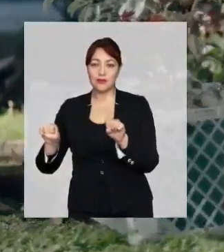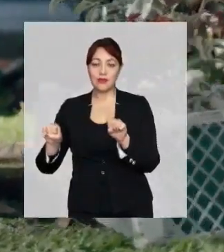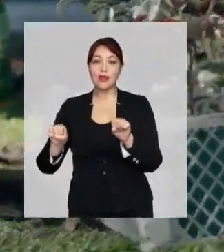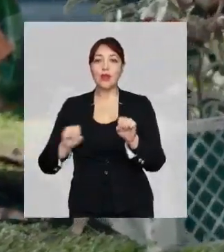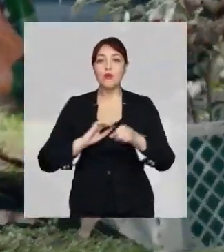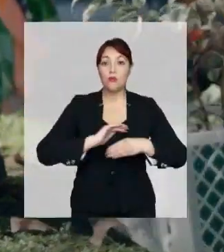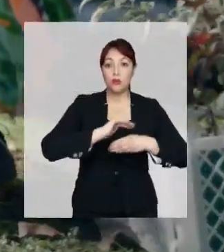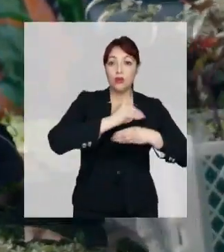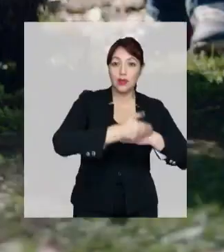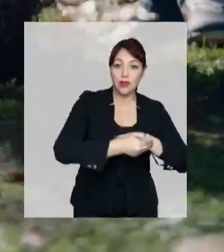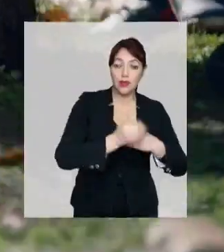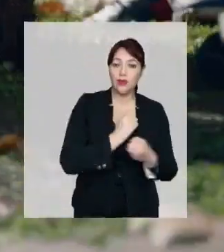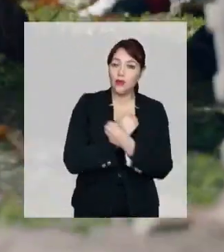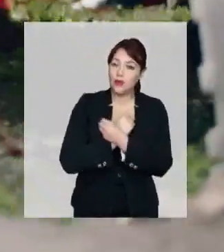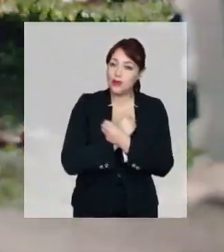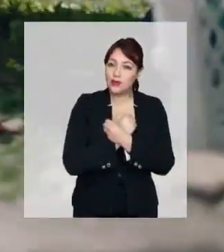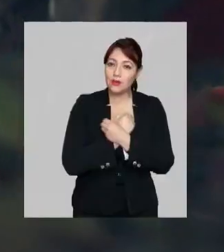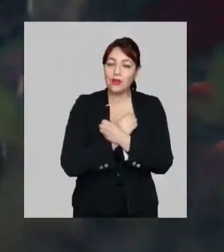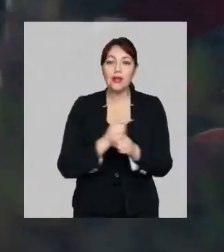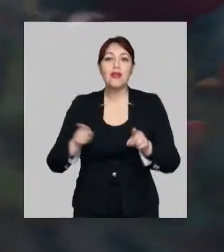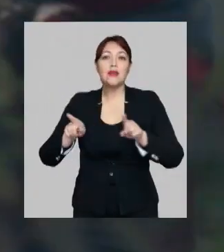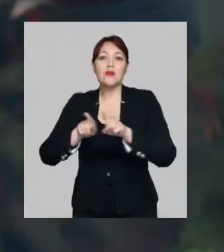Proteger con amor es cuidar.